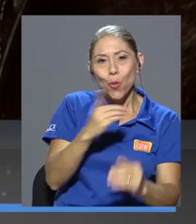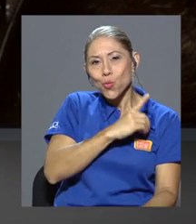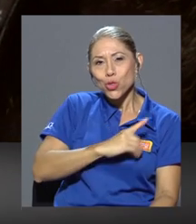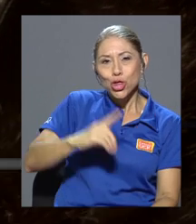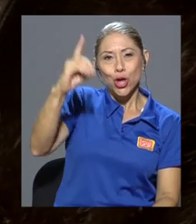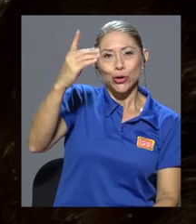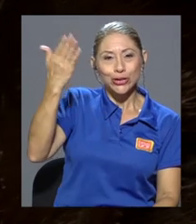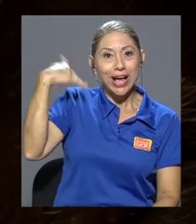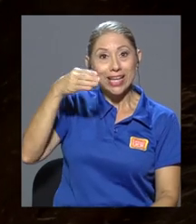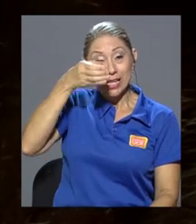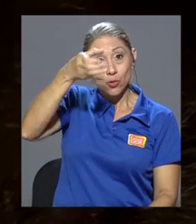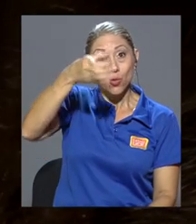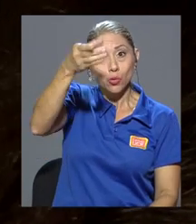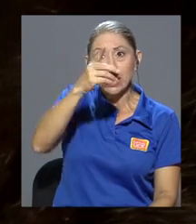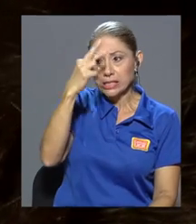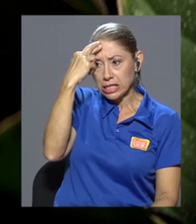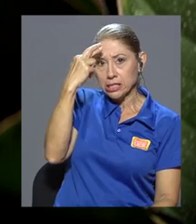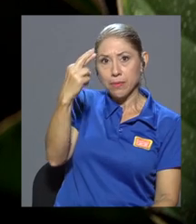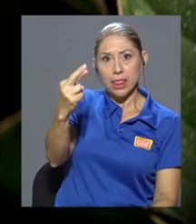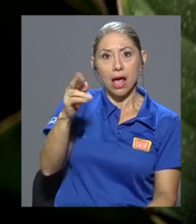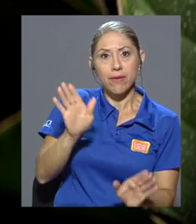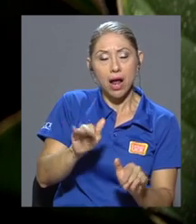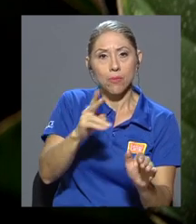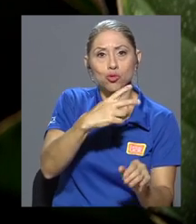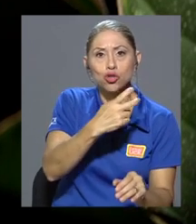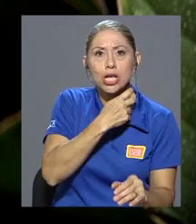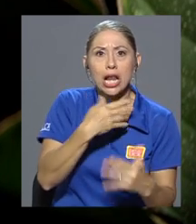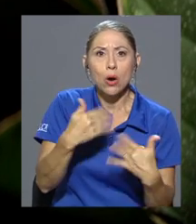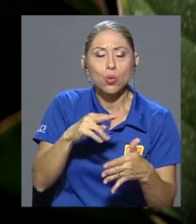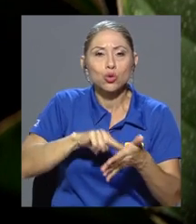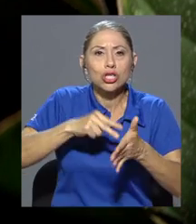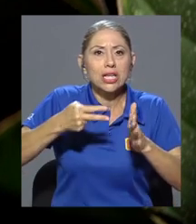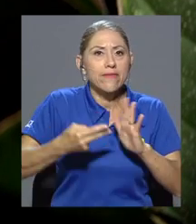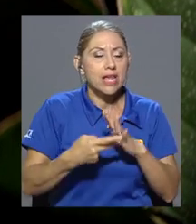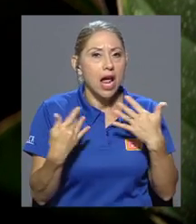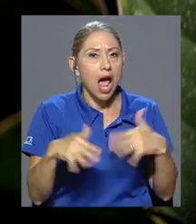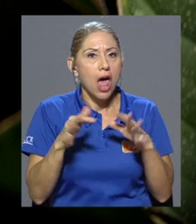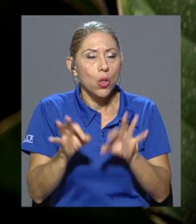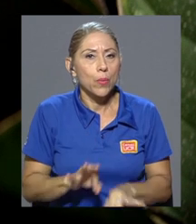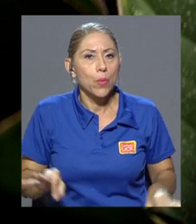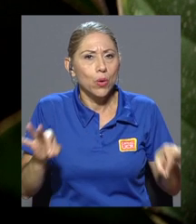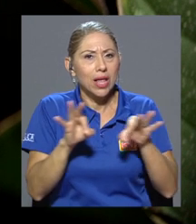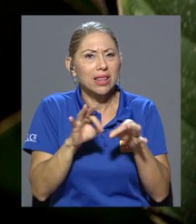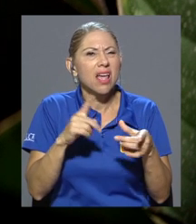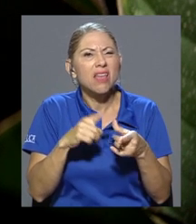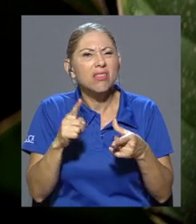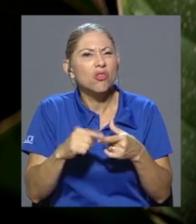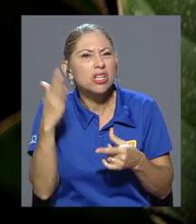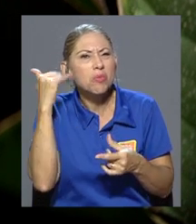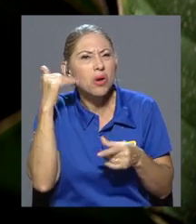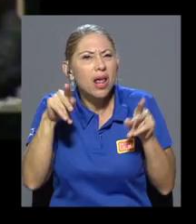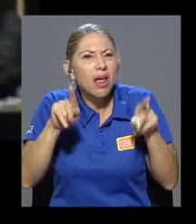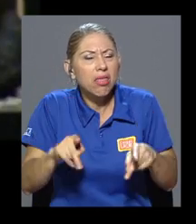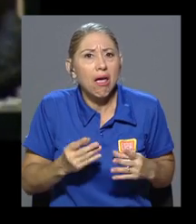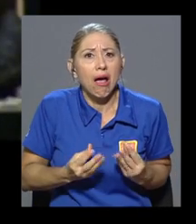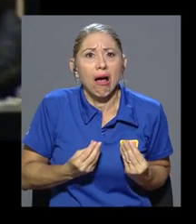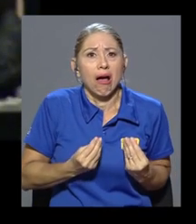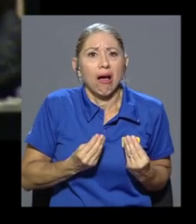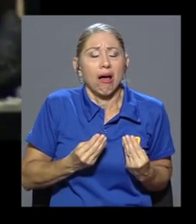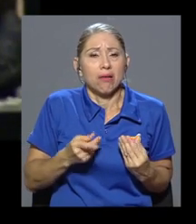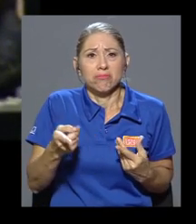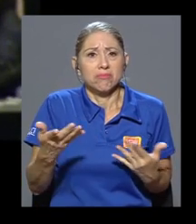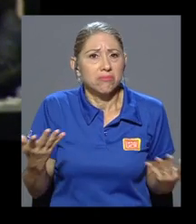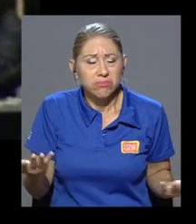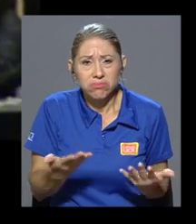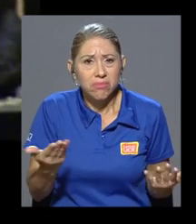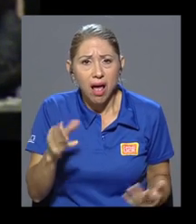culturas. Era respetado, tenía un significado el murciélago. ¿De dónde nace entonces esa relación como de pavor de nosotros los